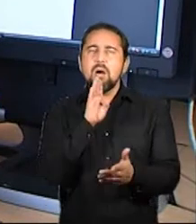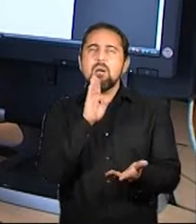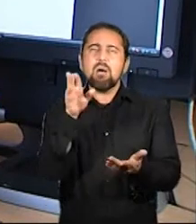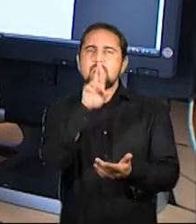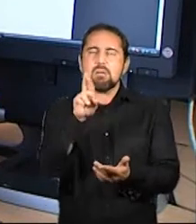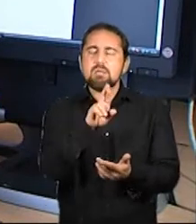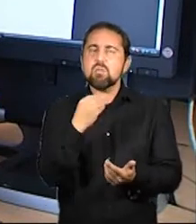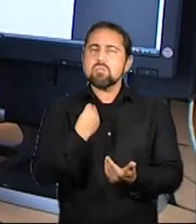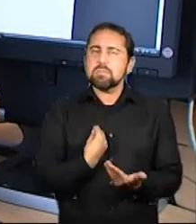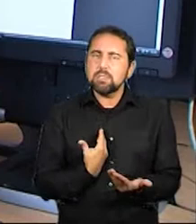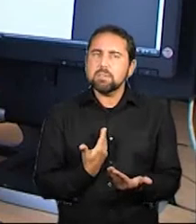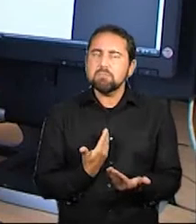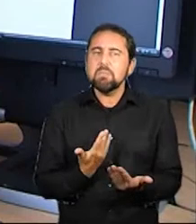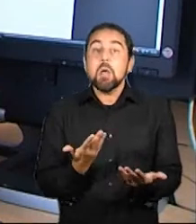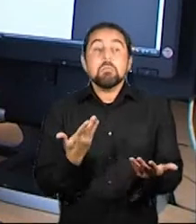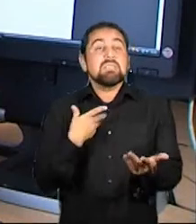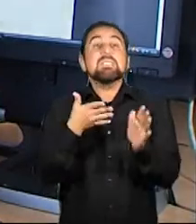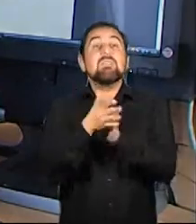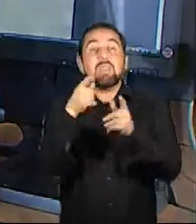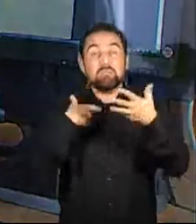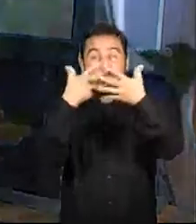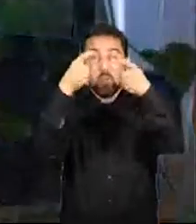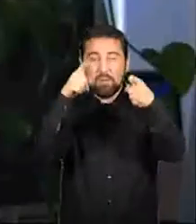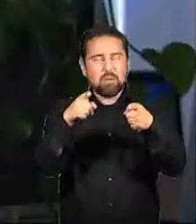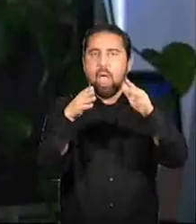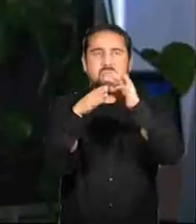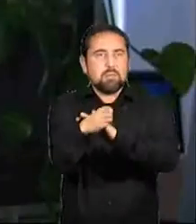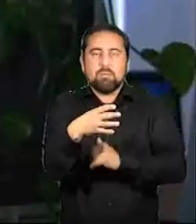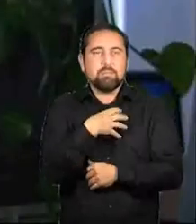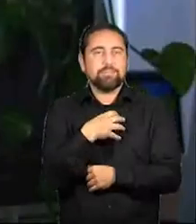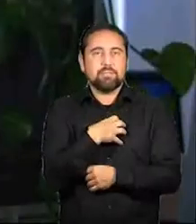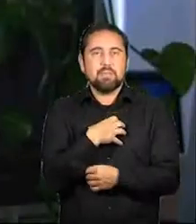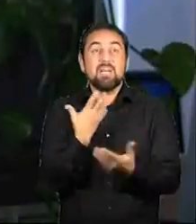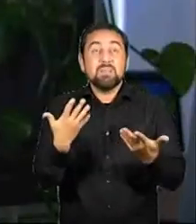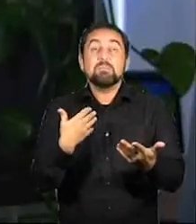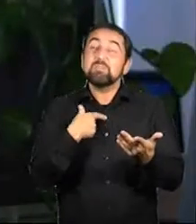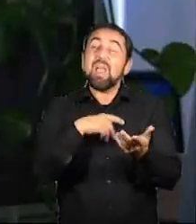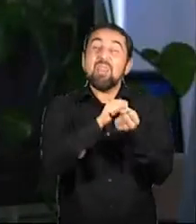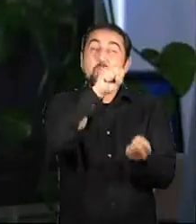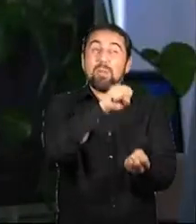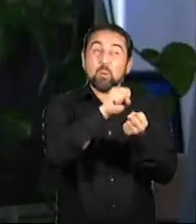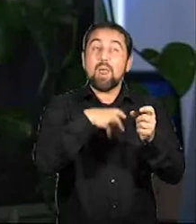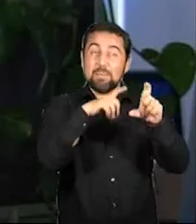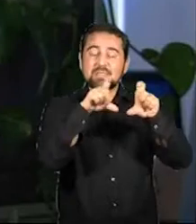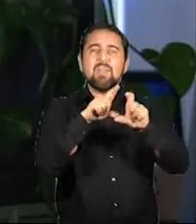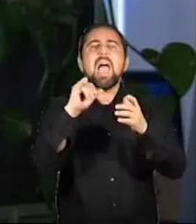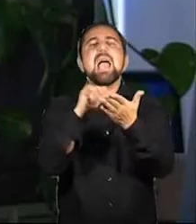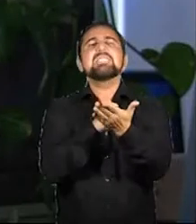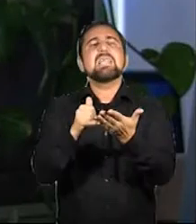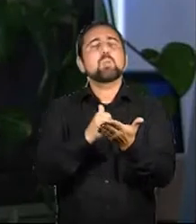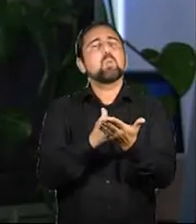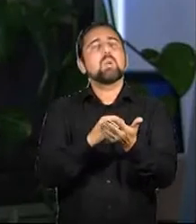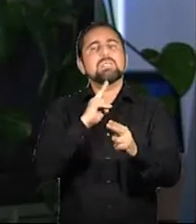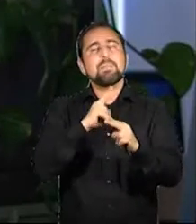dice lo mismo. Yo entiendo que es completamente inaccesible. Nada, en la Diplomatura de Ciencias Empresariales está la asignatura de Historia